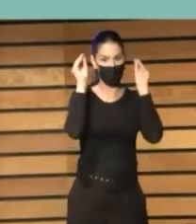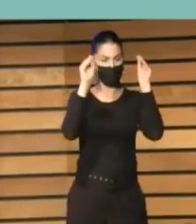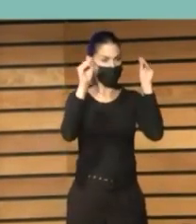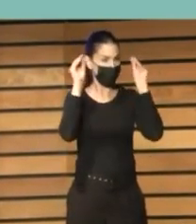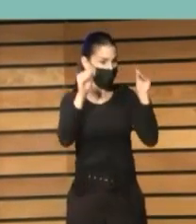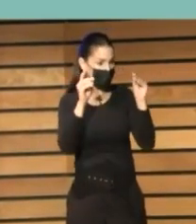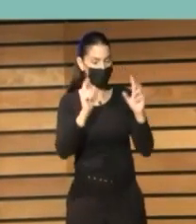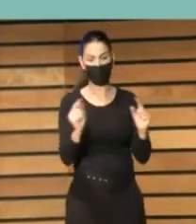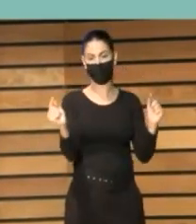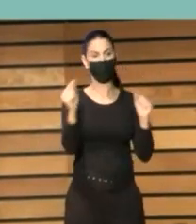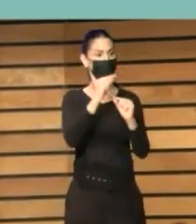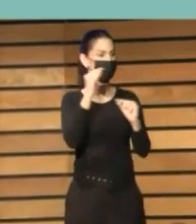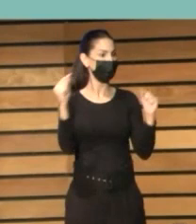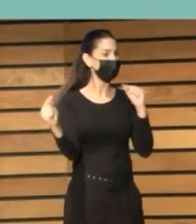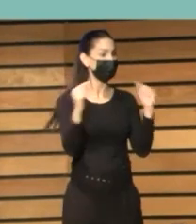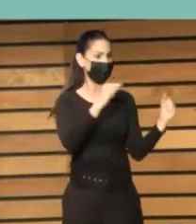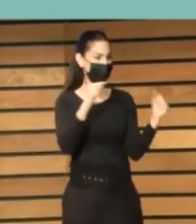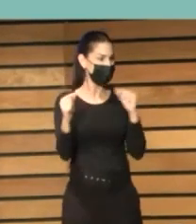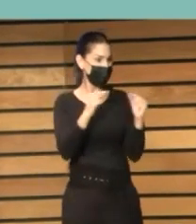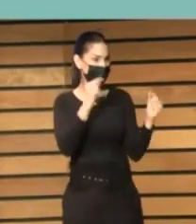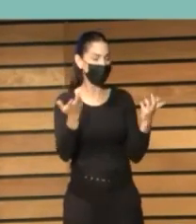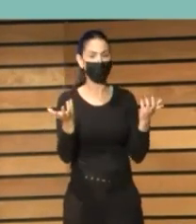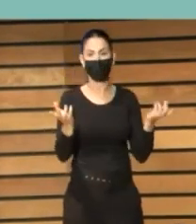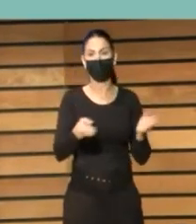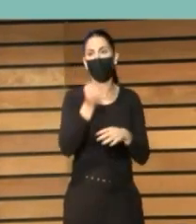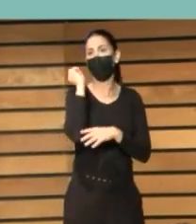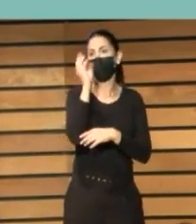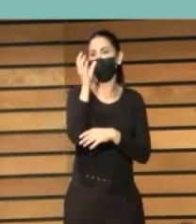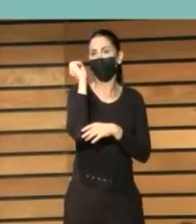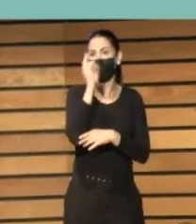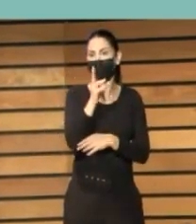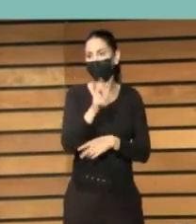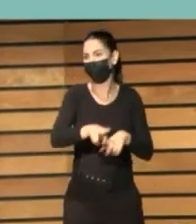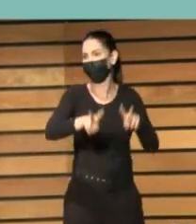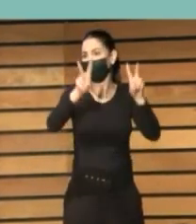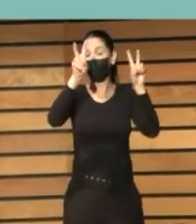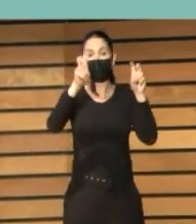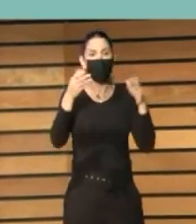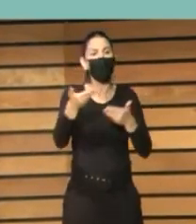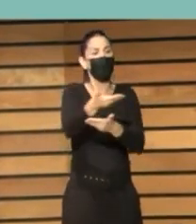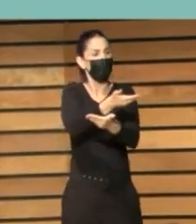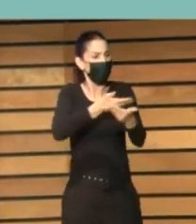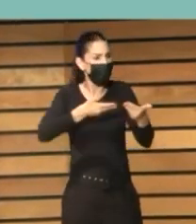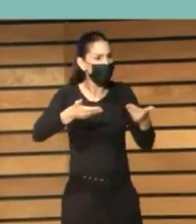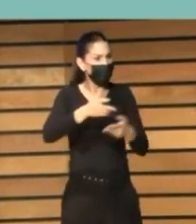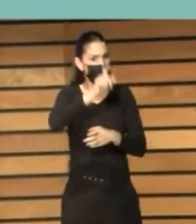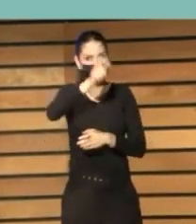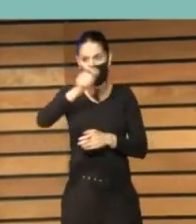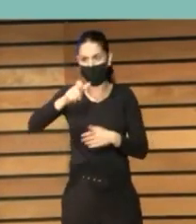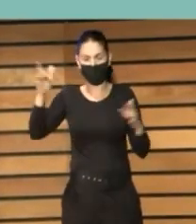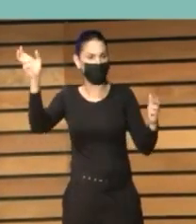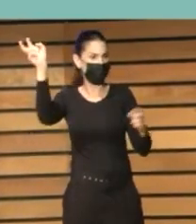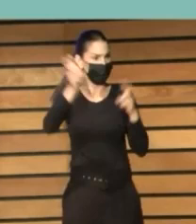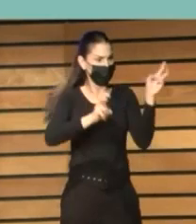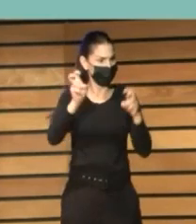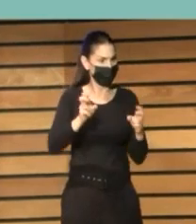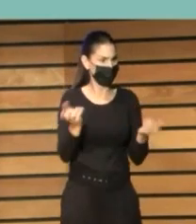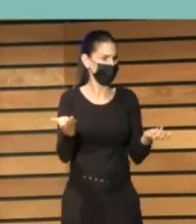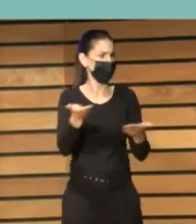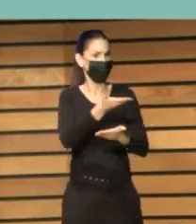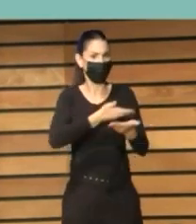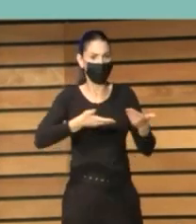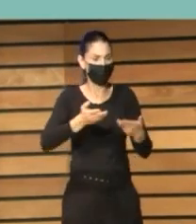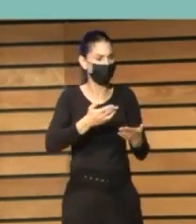debates, para charlas, para actuaciones colaborativas, para talleres presenciales,